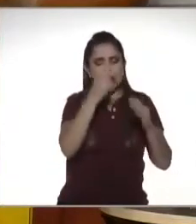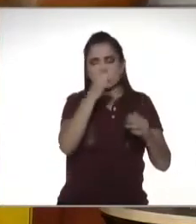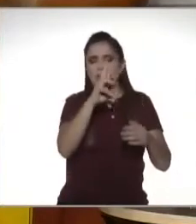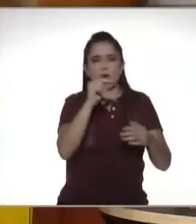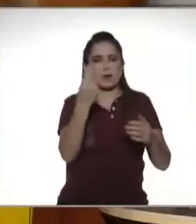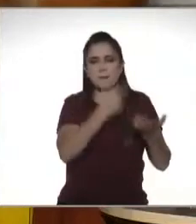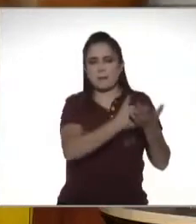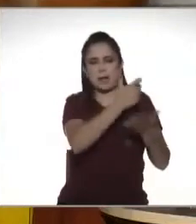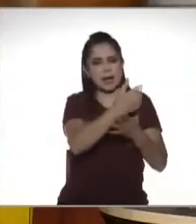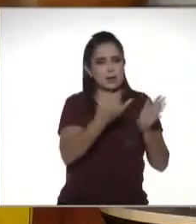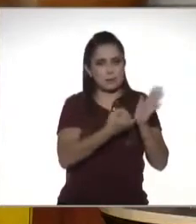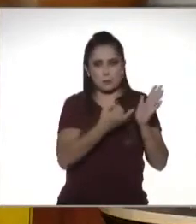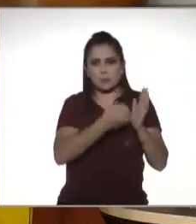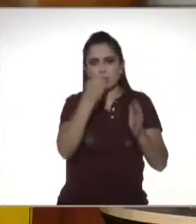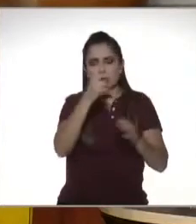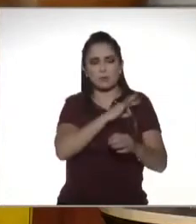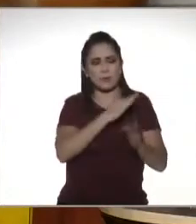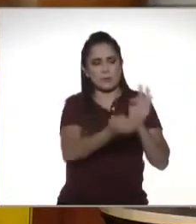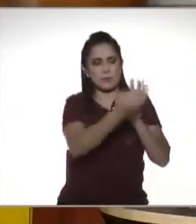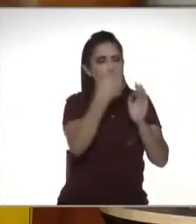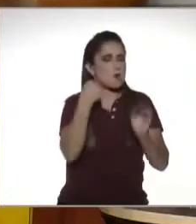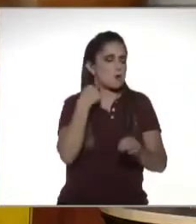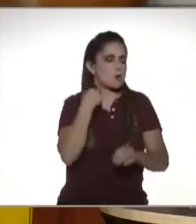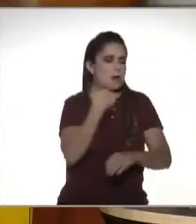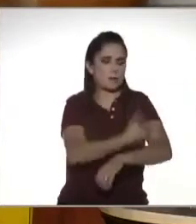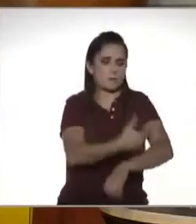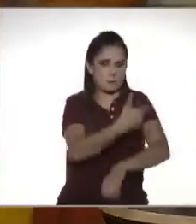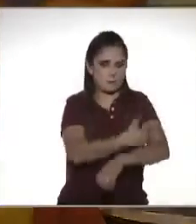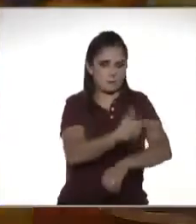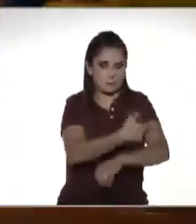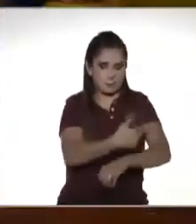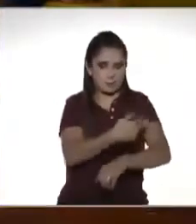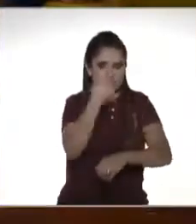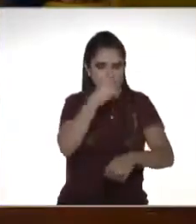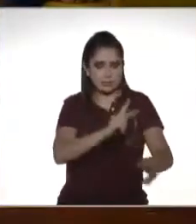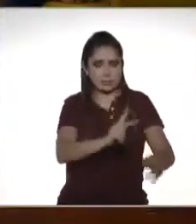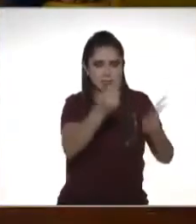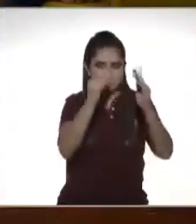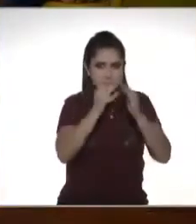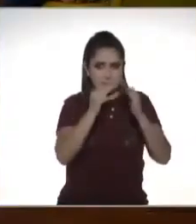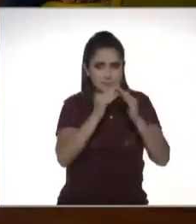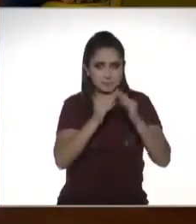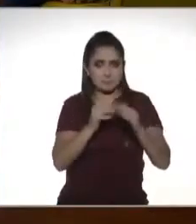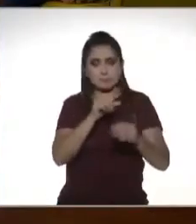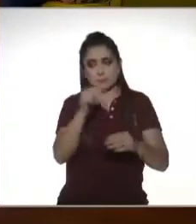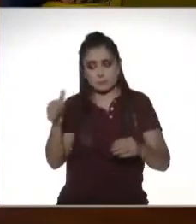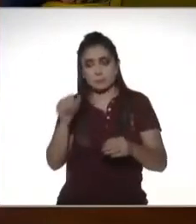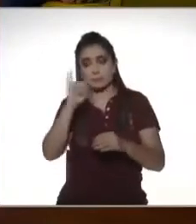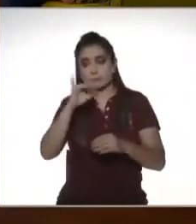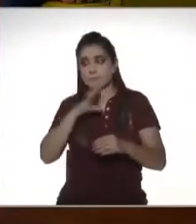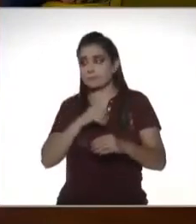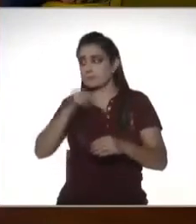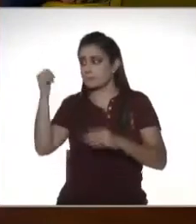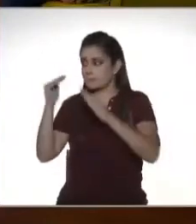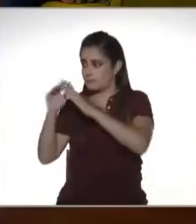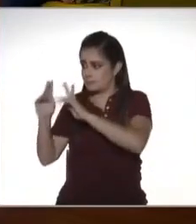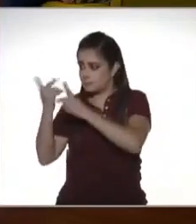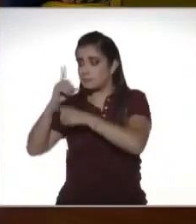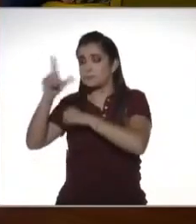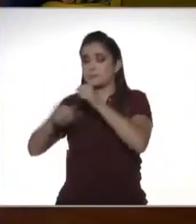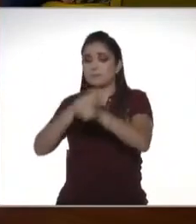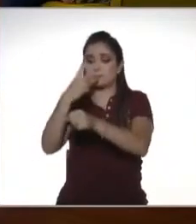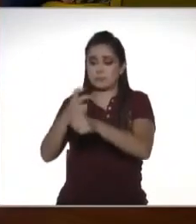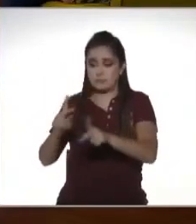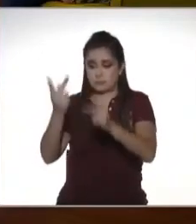notario y entonces no tiene que pagar ningún impuesto por la venta el adquirente pues si tiene que pagar un impuesto por adquisición de bienes que es un